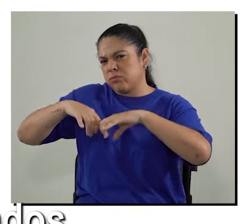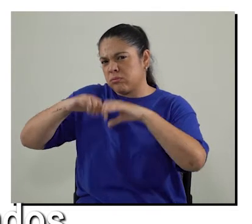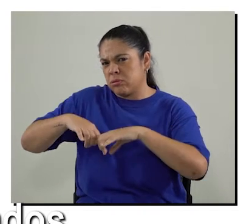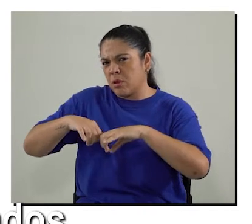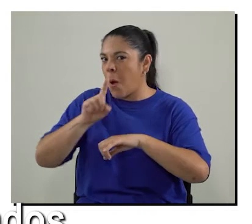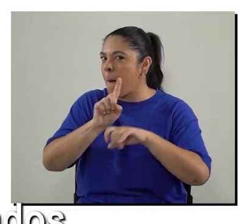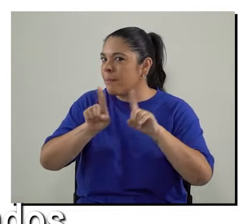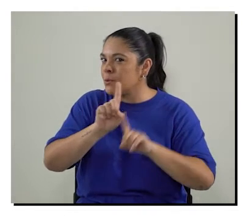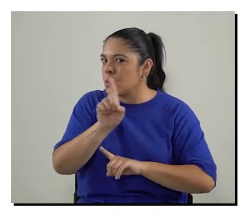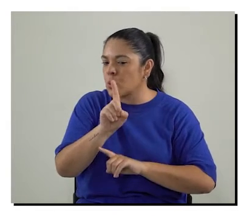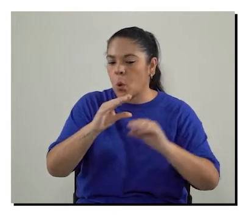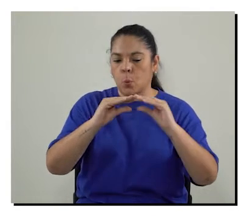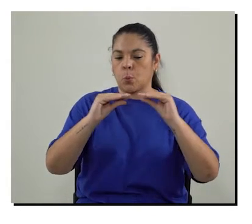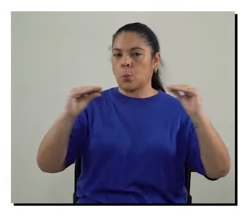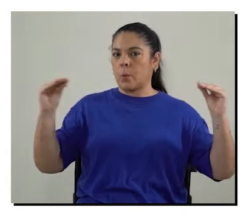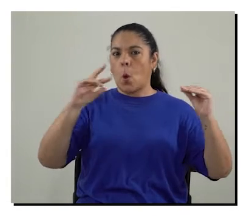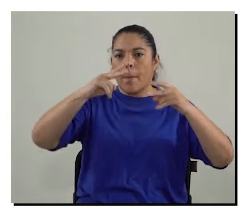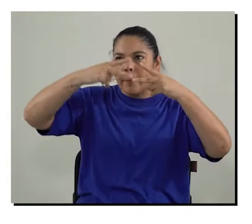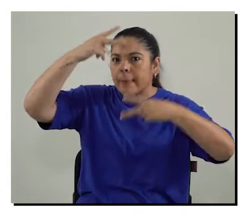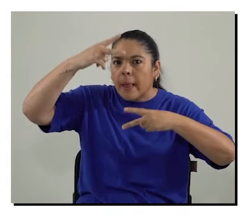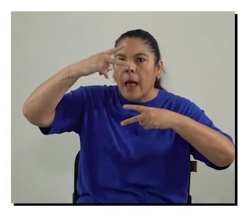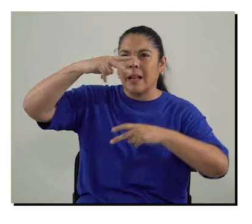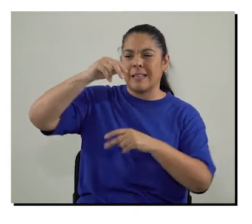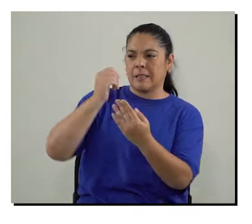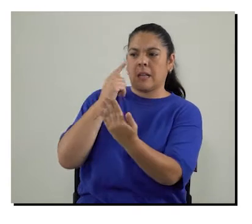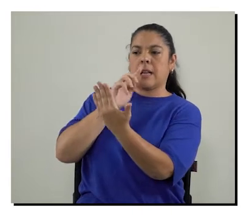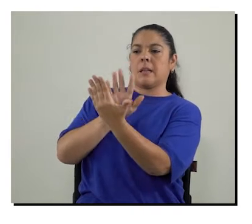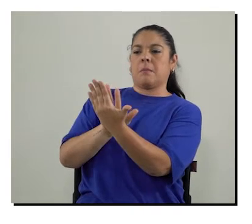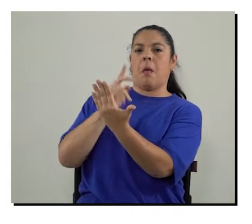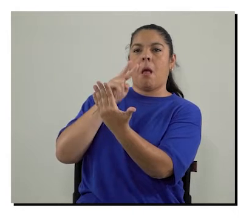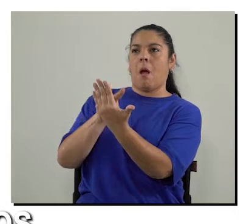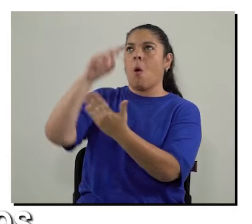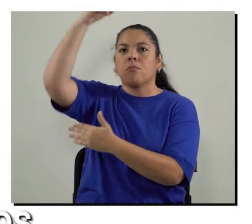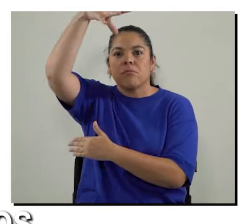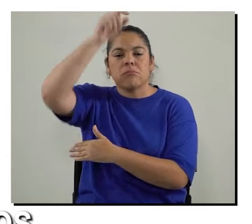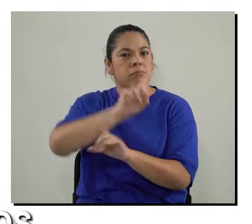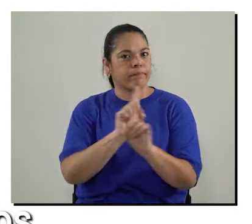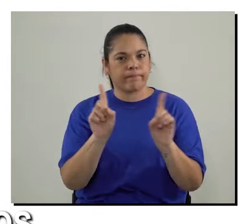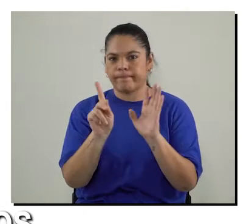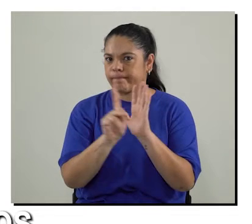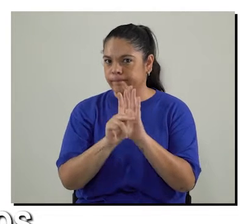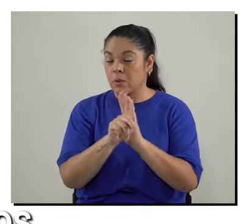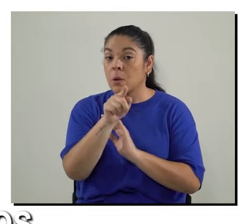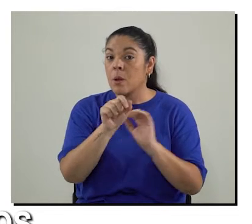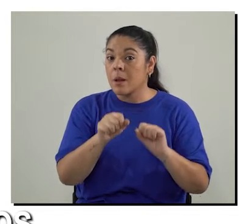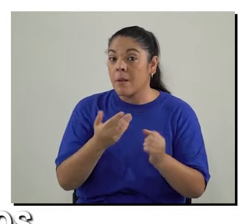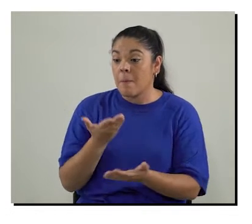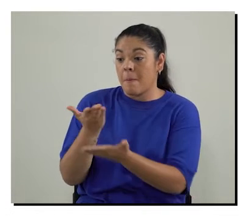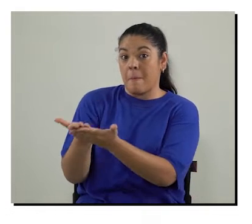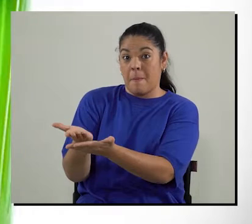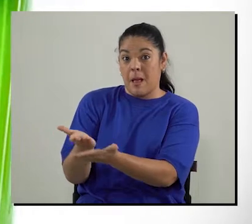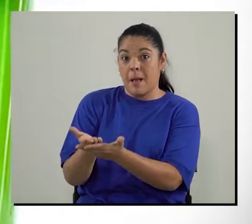íntegros o quebrados no se aceptan vidrios planos como de ventanas o espejos ni florescentes o